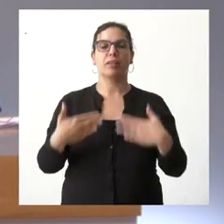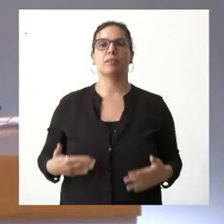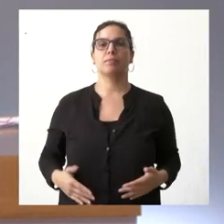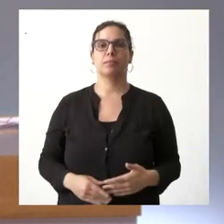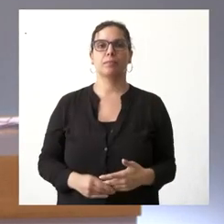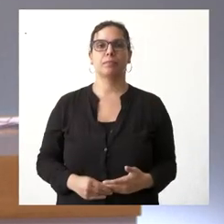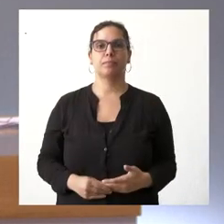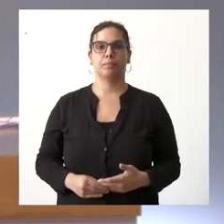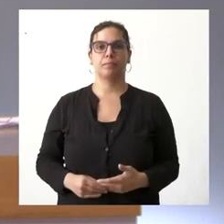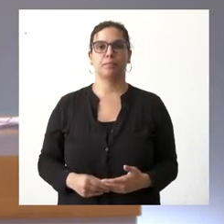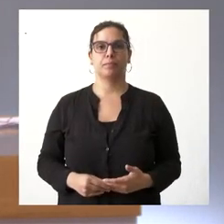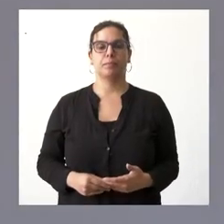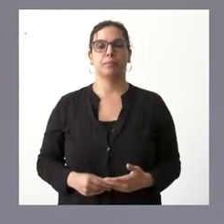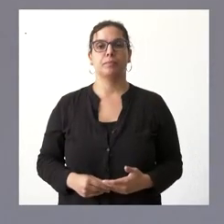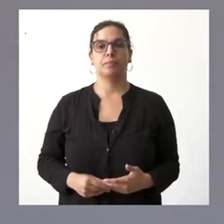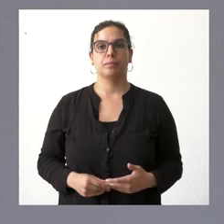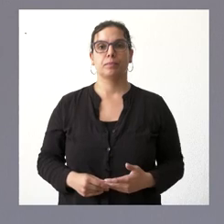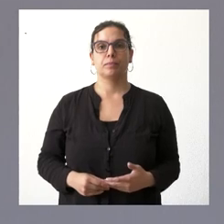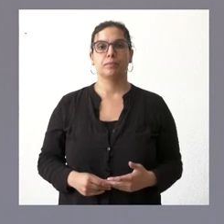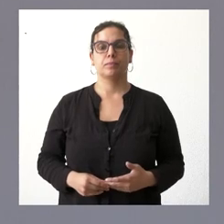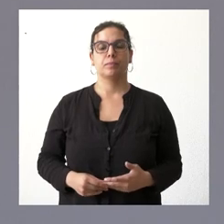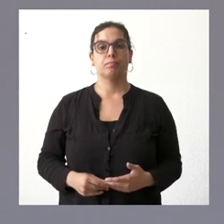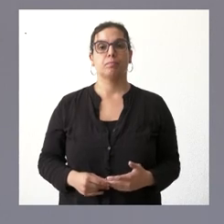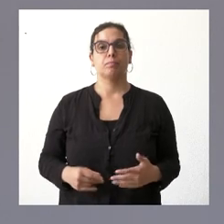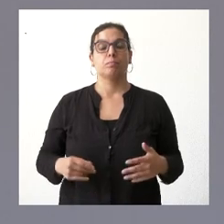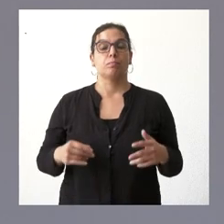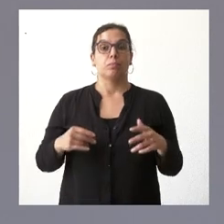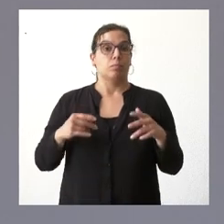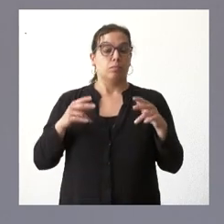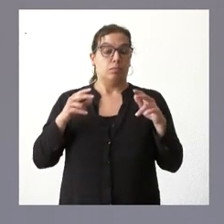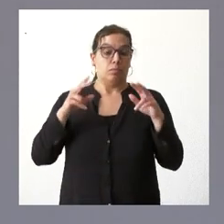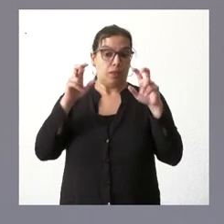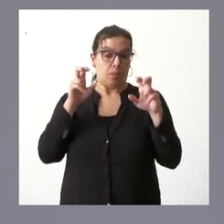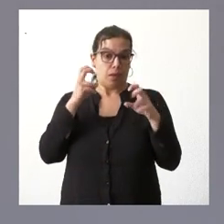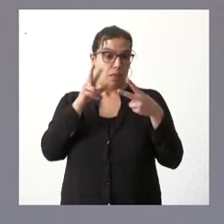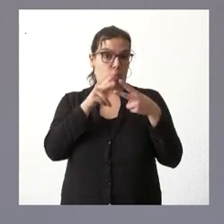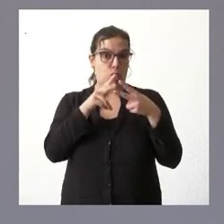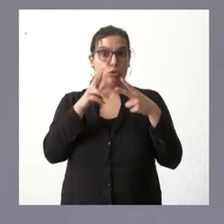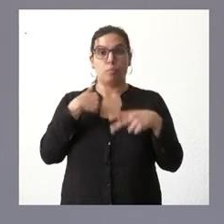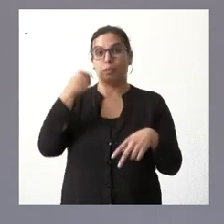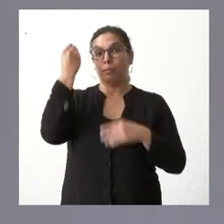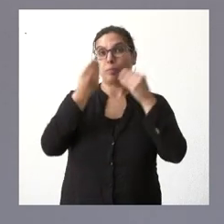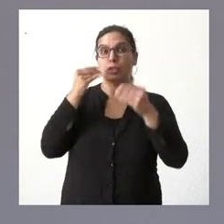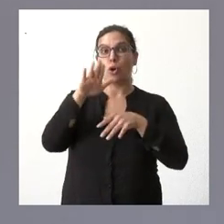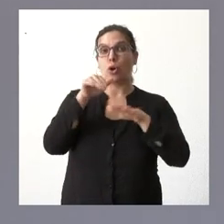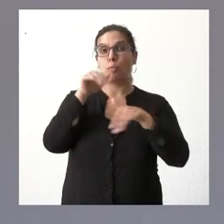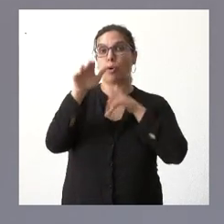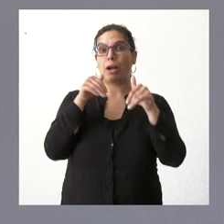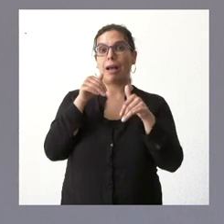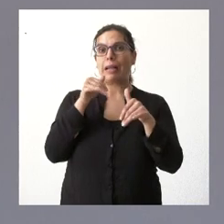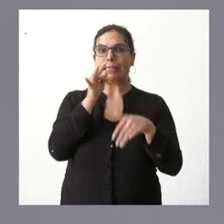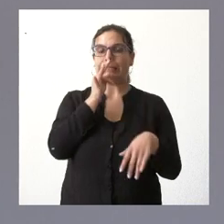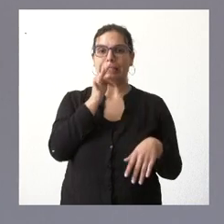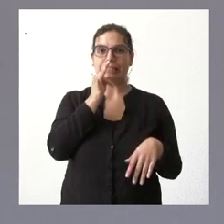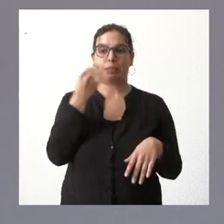pues sobre el primero de los asuntos yo creo que todavía no se está en condiciones de convocar ese bono que anunció